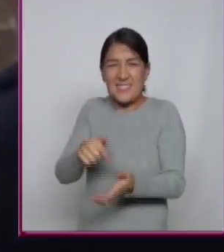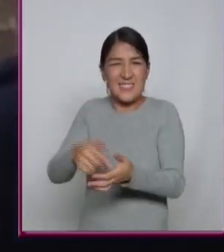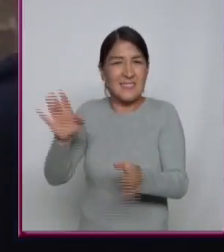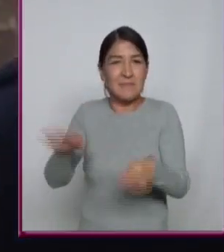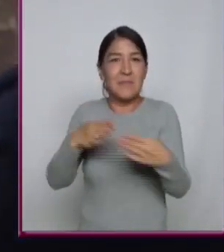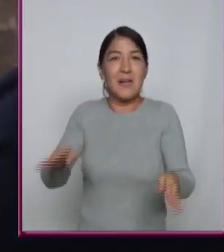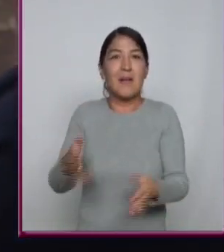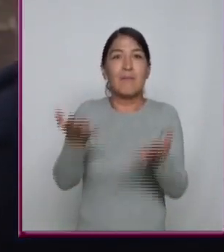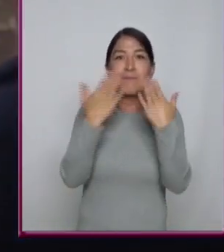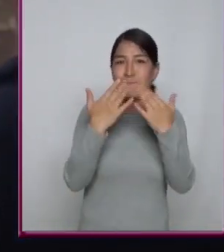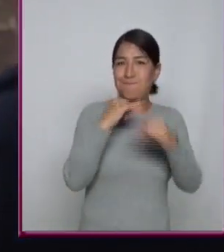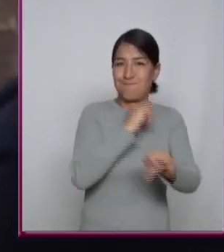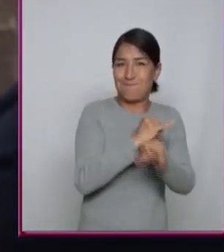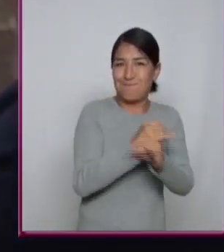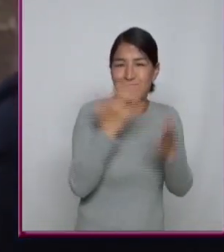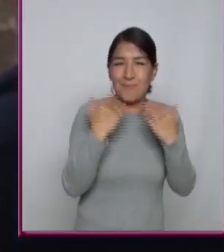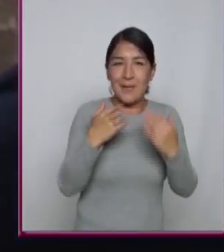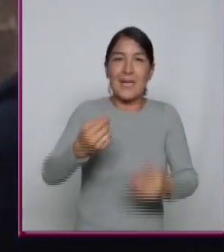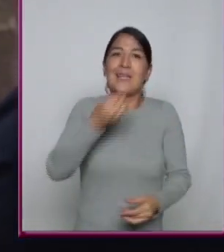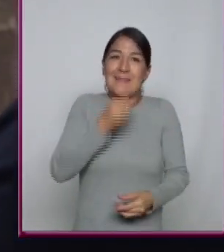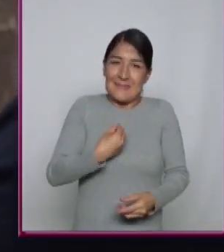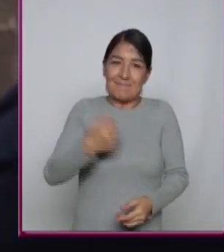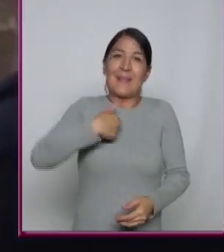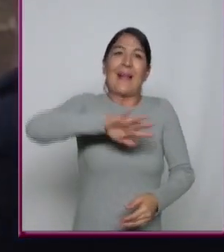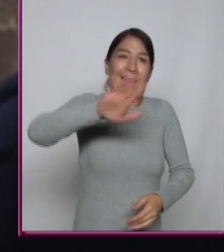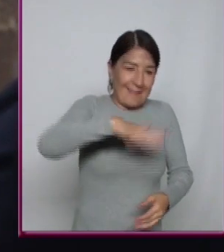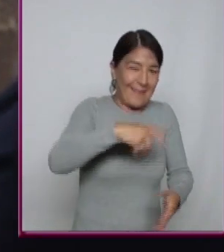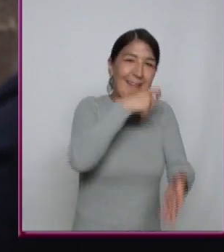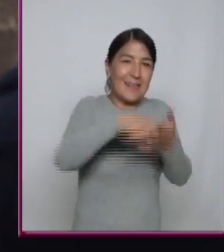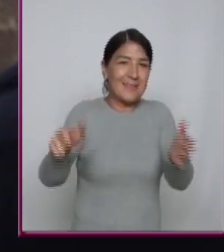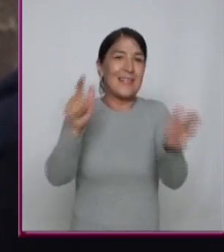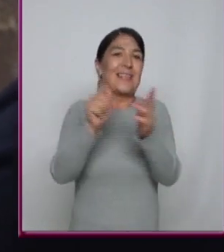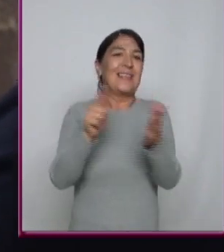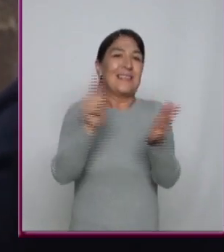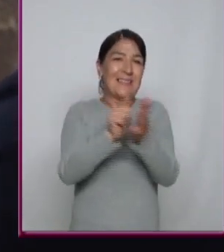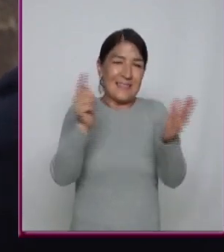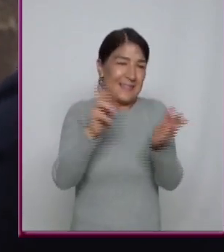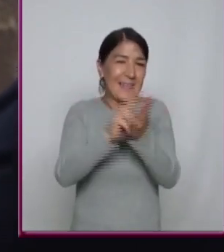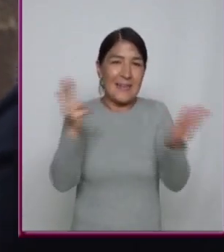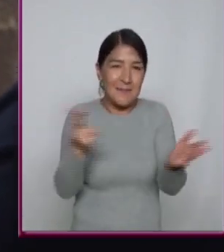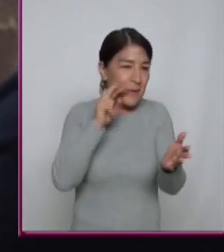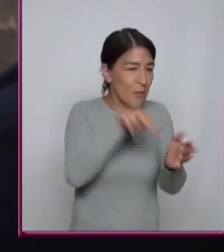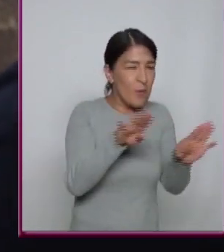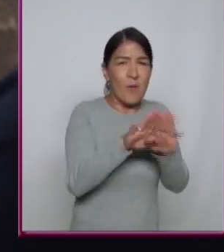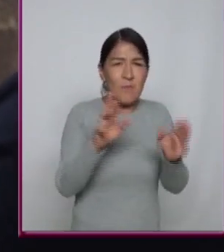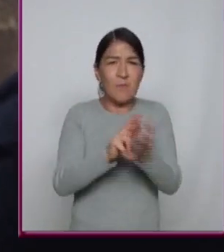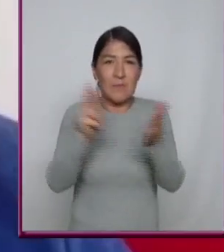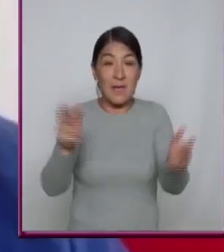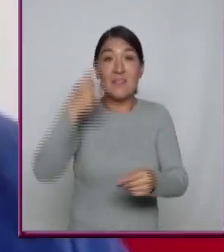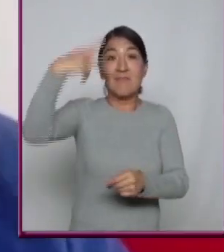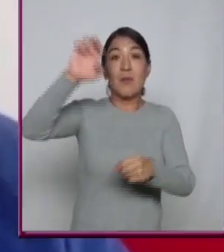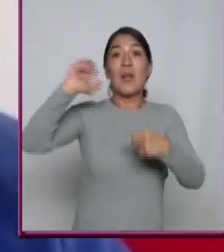Pues no había internet Tenías que buscar A través de revistas Muchas de ellas Eran revistas De Europa O de Estados Unidos Que